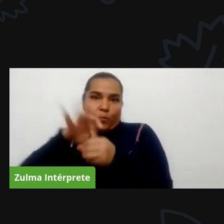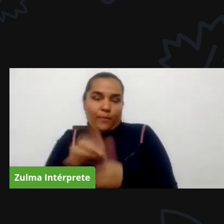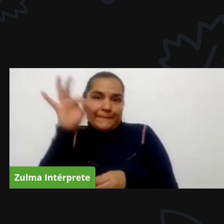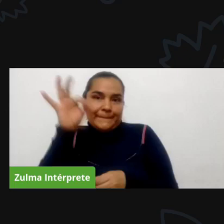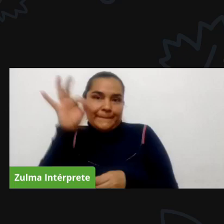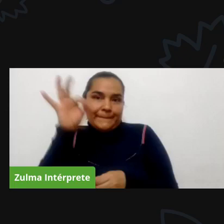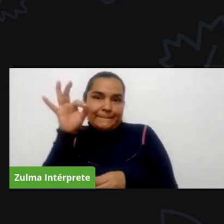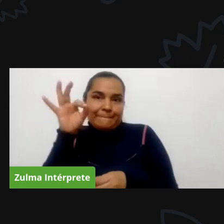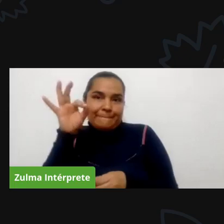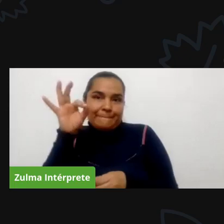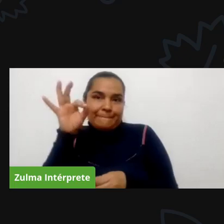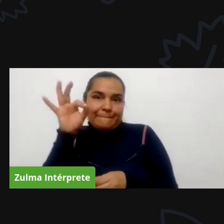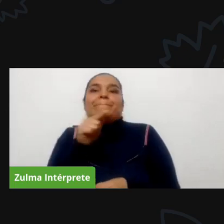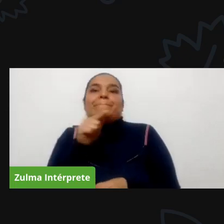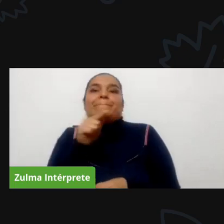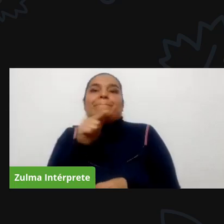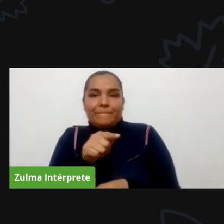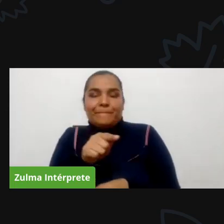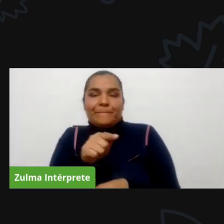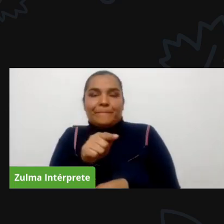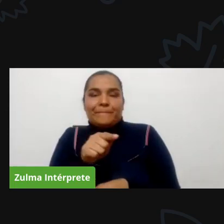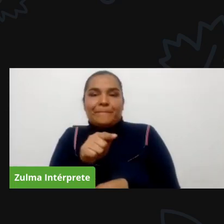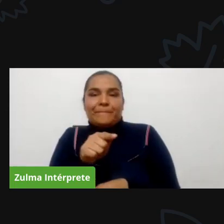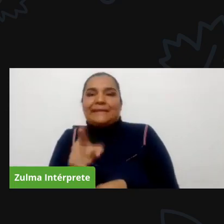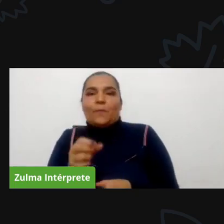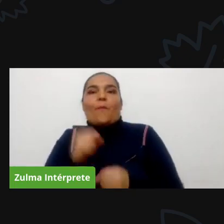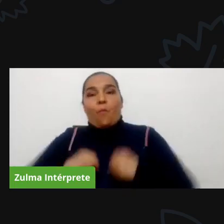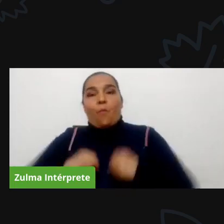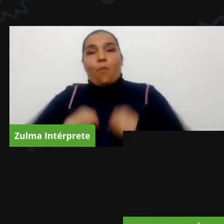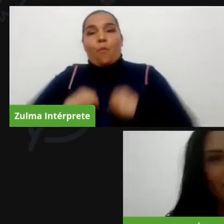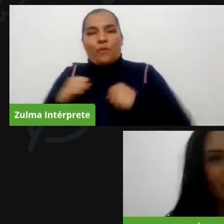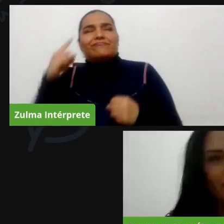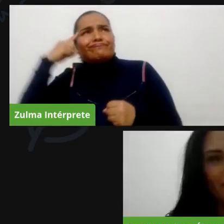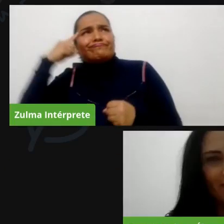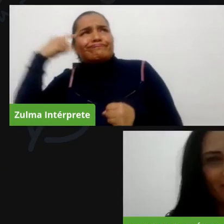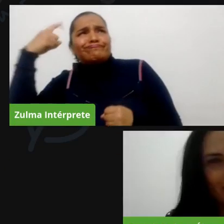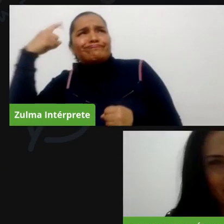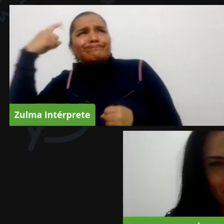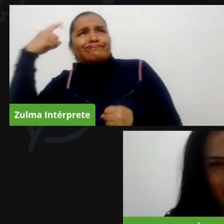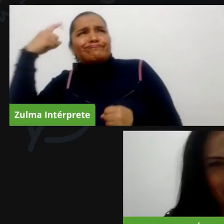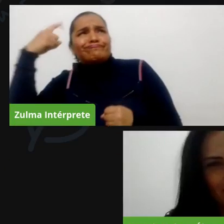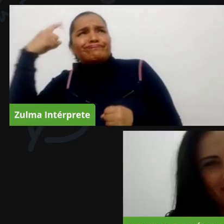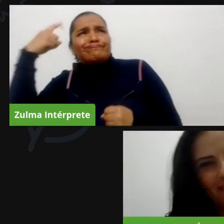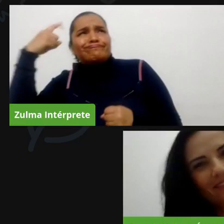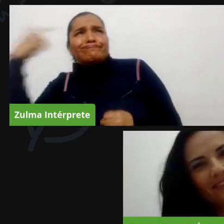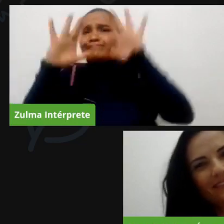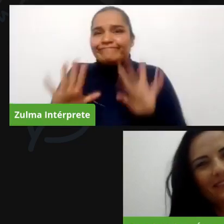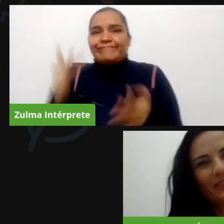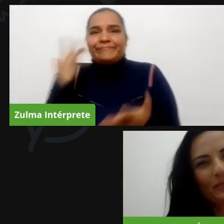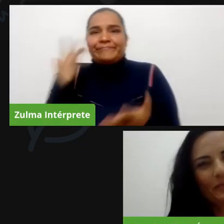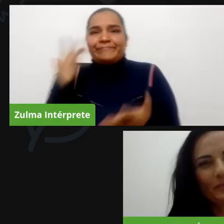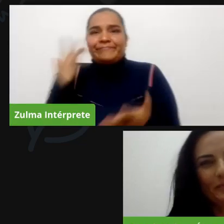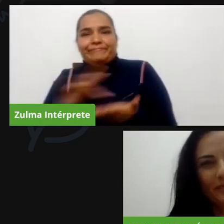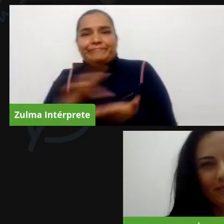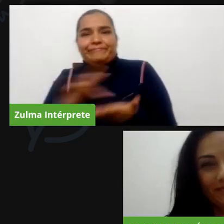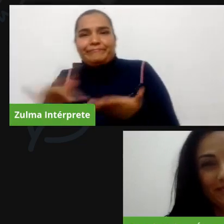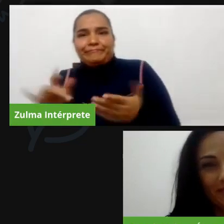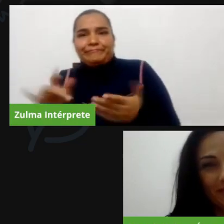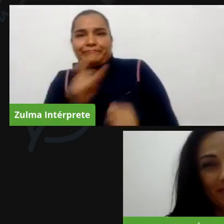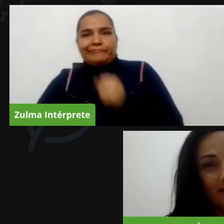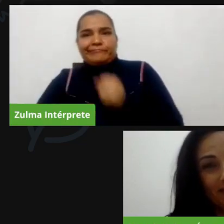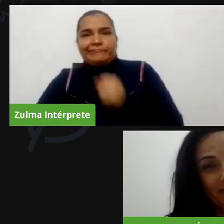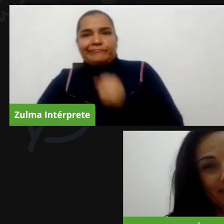todos soñamos y que esperamos que sea mejor no sólo para nosotros sino también para nuestros vecinos así que beatriz